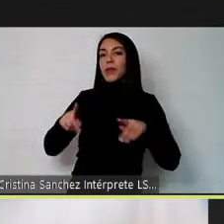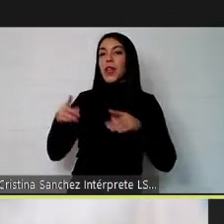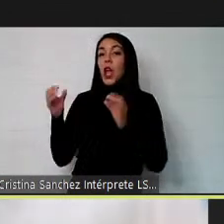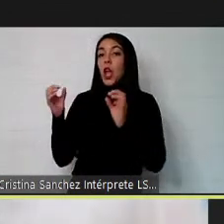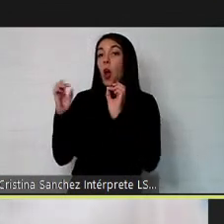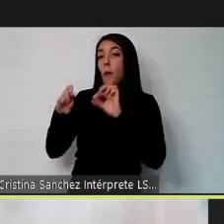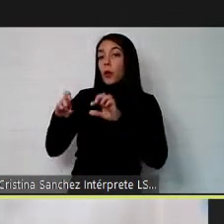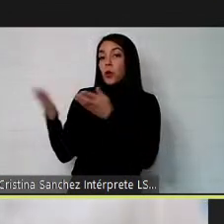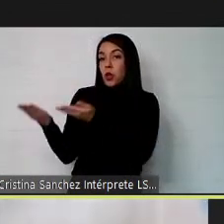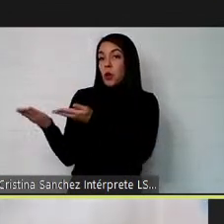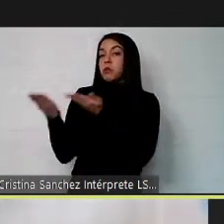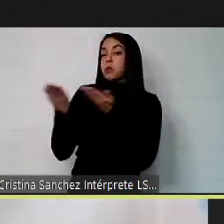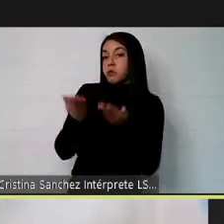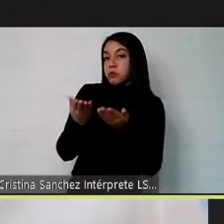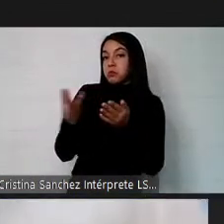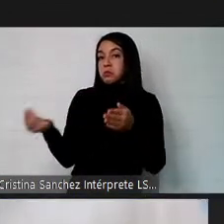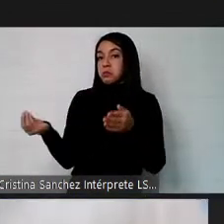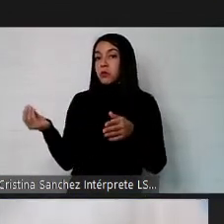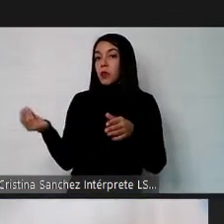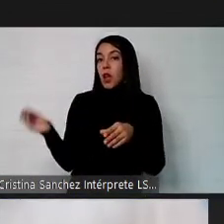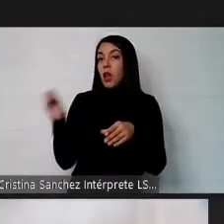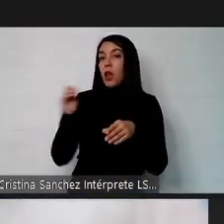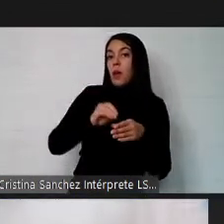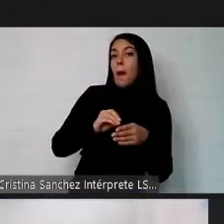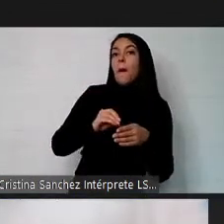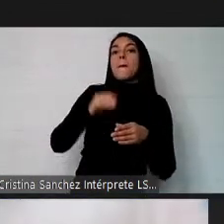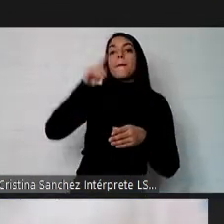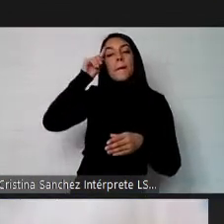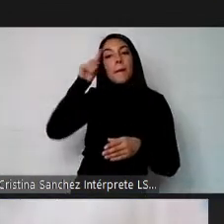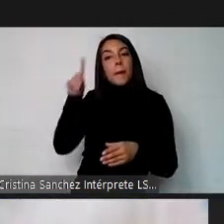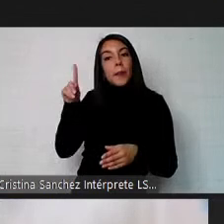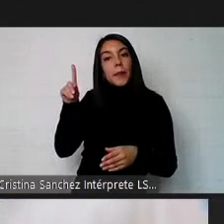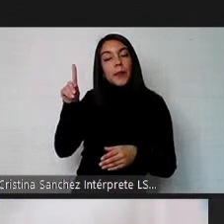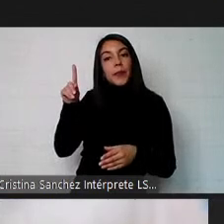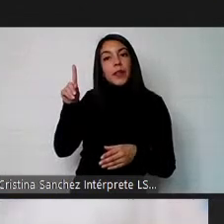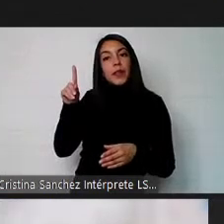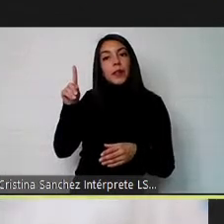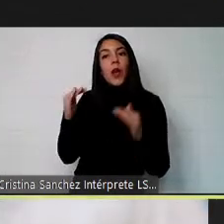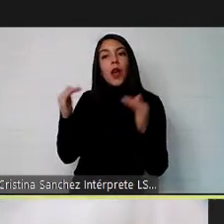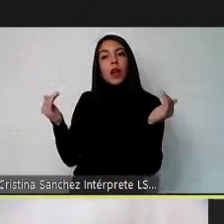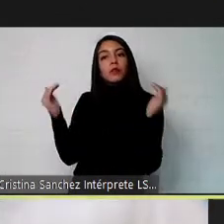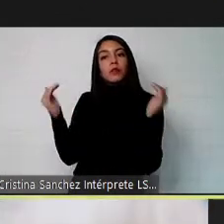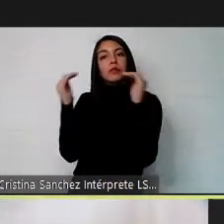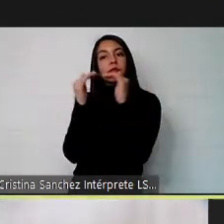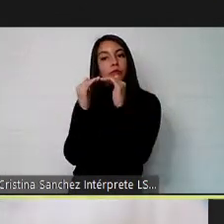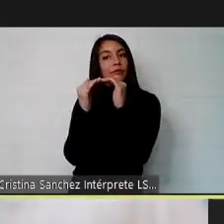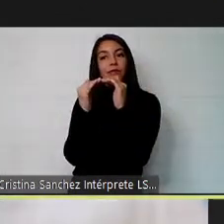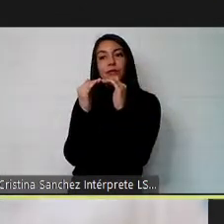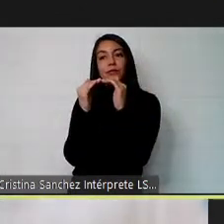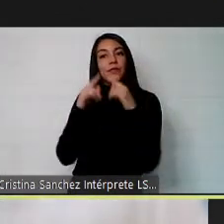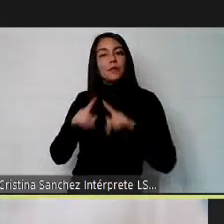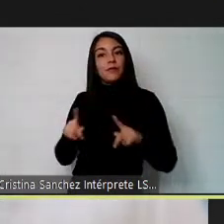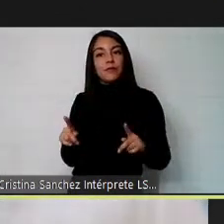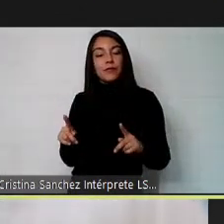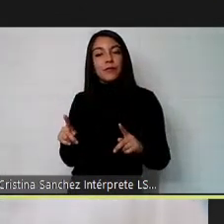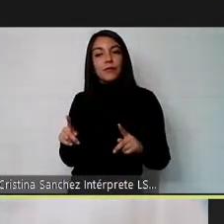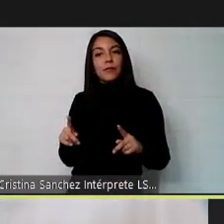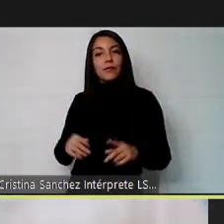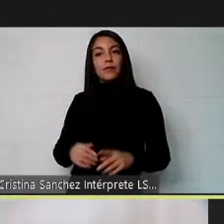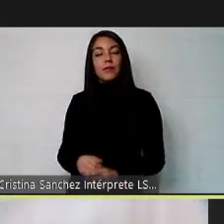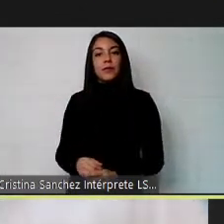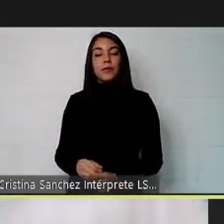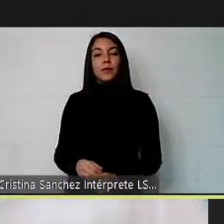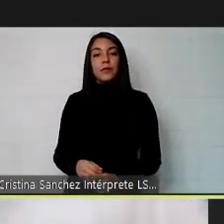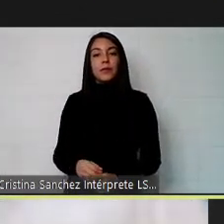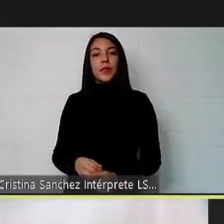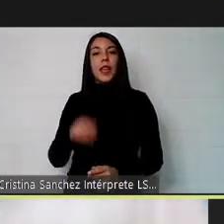a las personas de poder incorporarse sin embargo no eran igualdad de condiciones con el resto y por supuesto